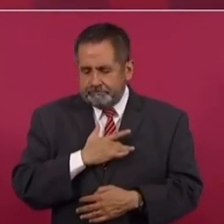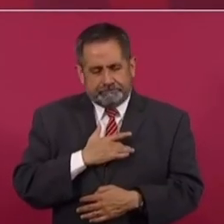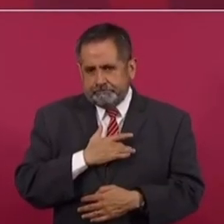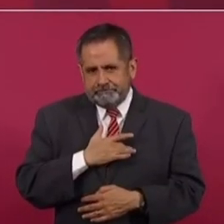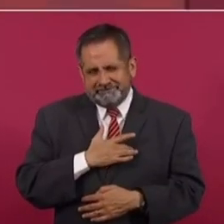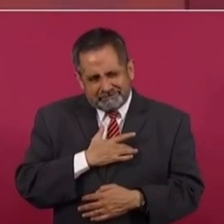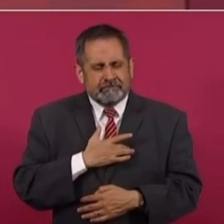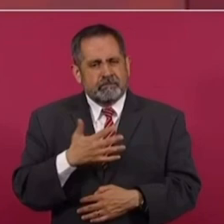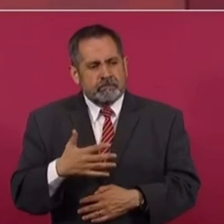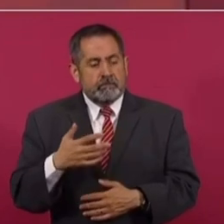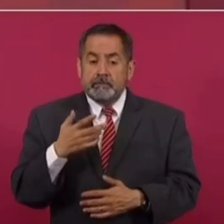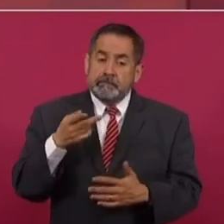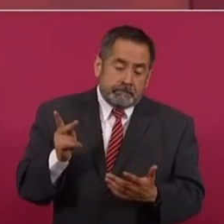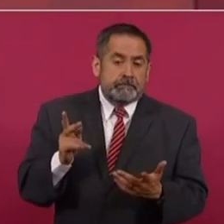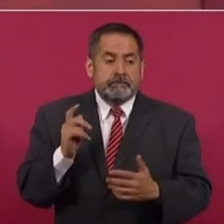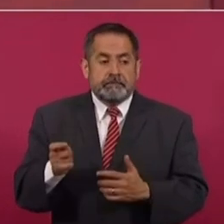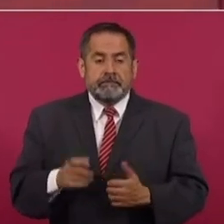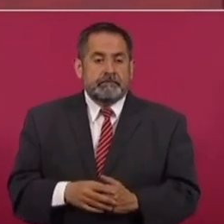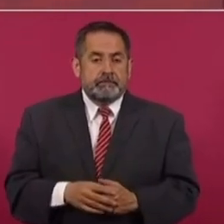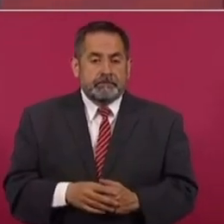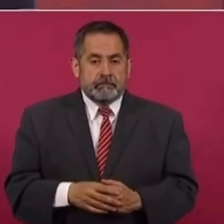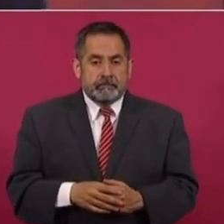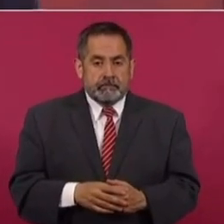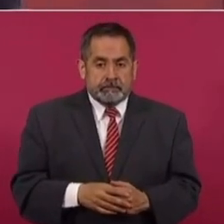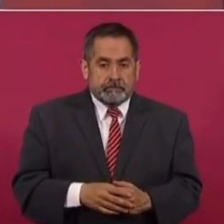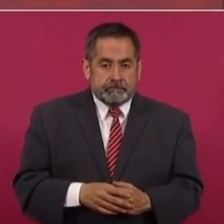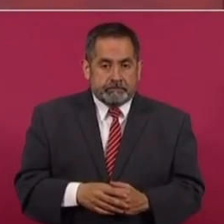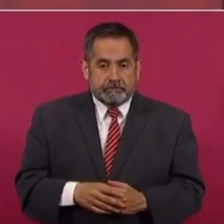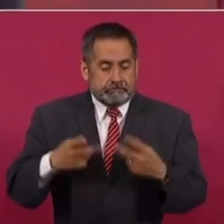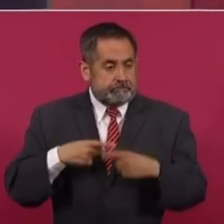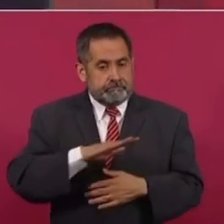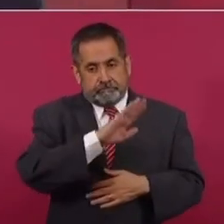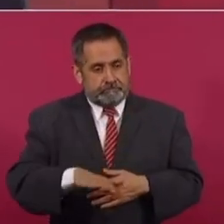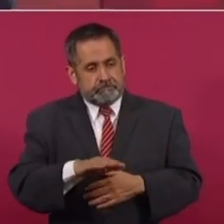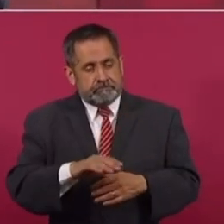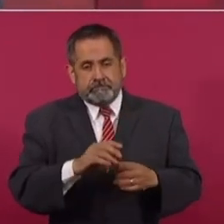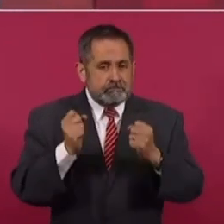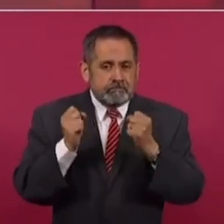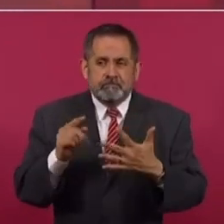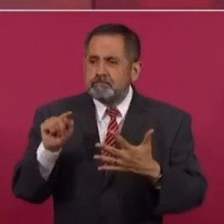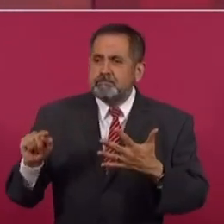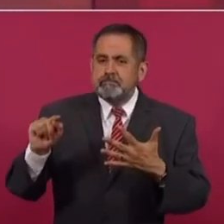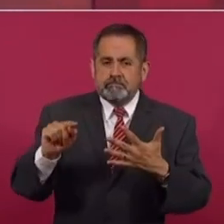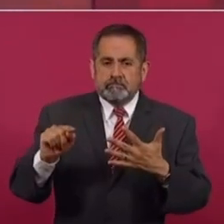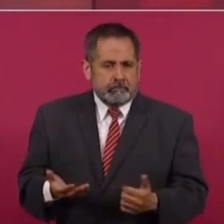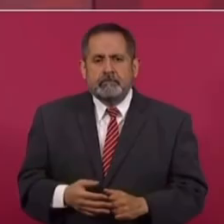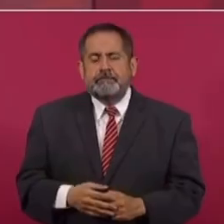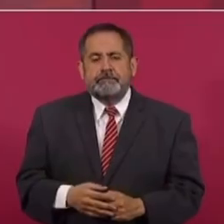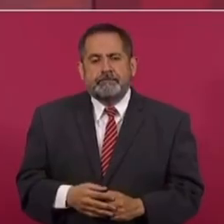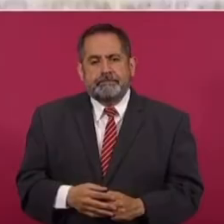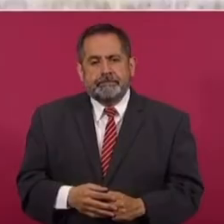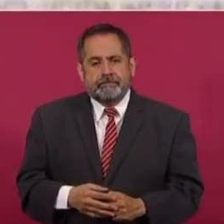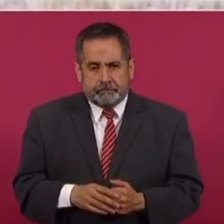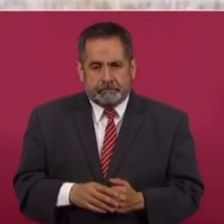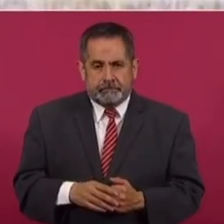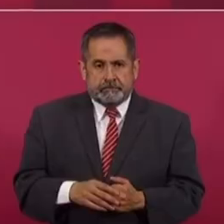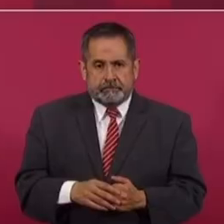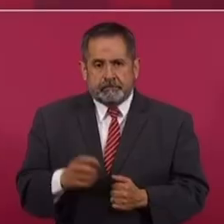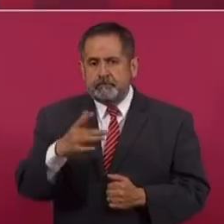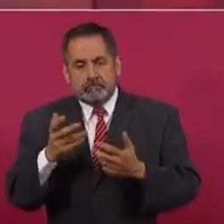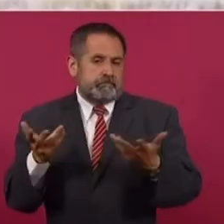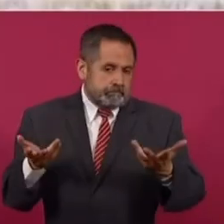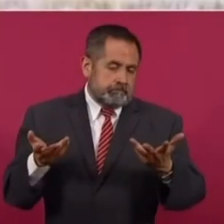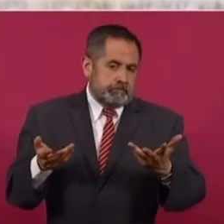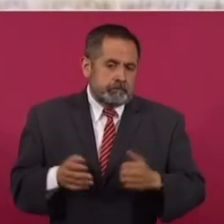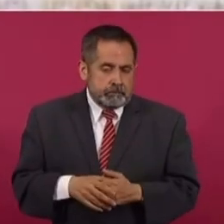pero tenemos mortalidad por enfermedades curables, por ejemplo, los